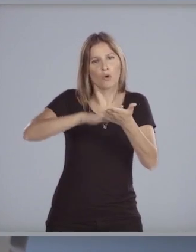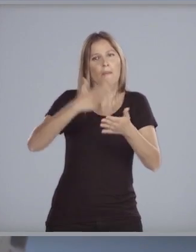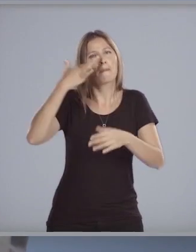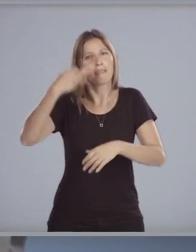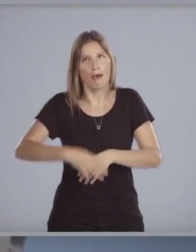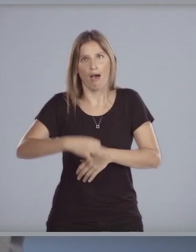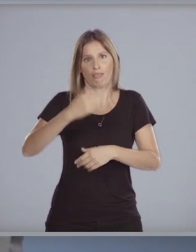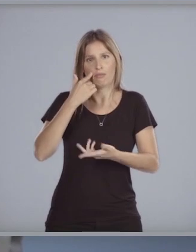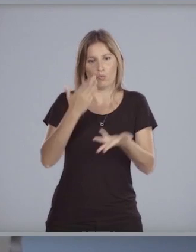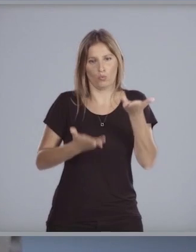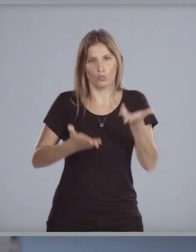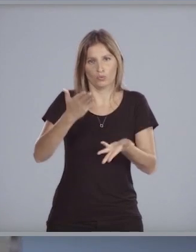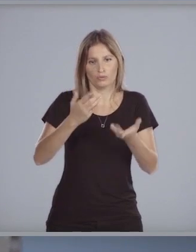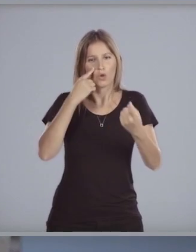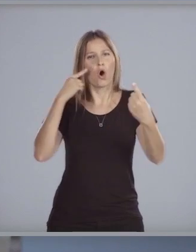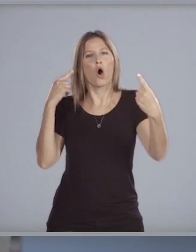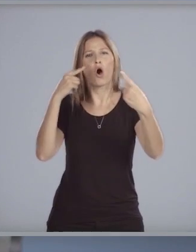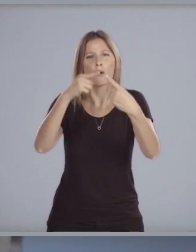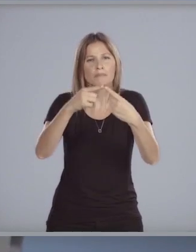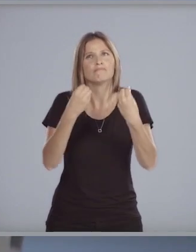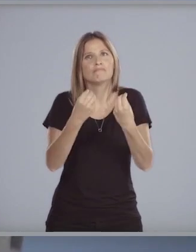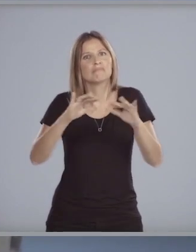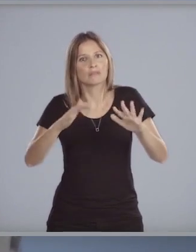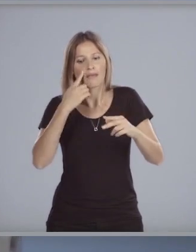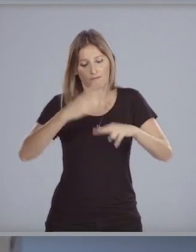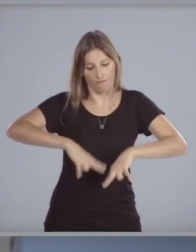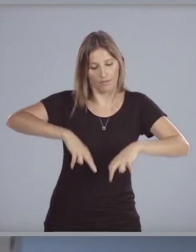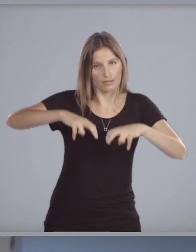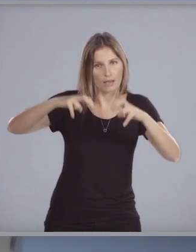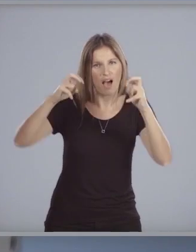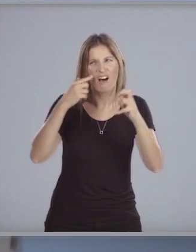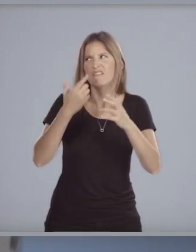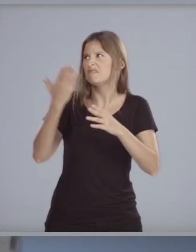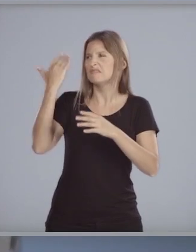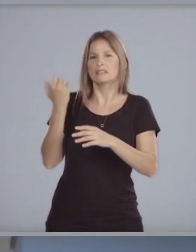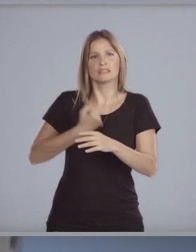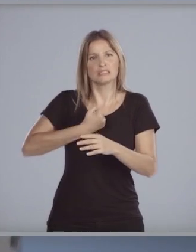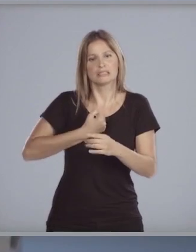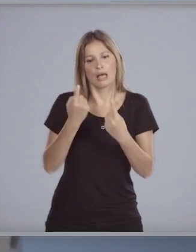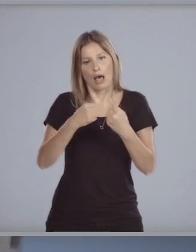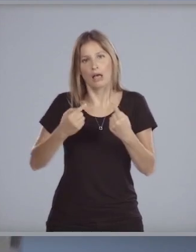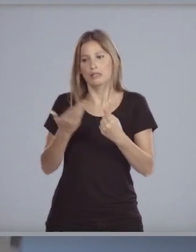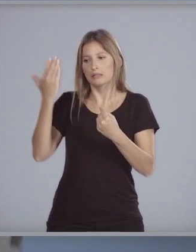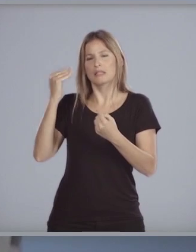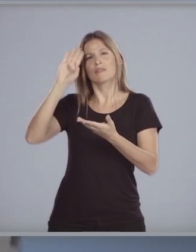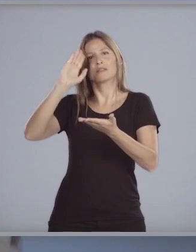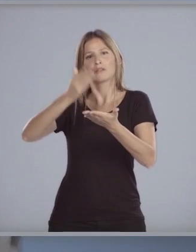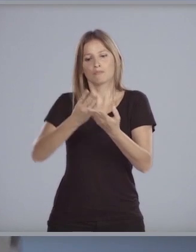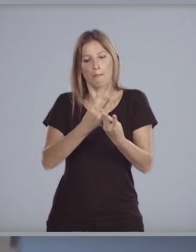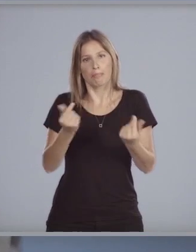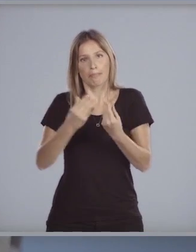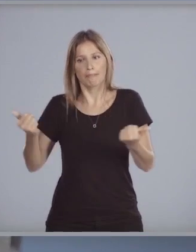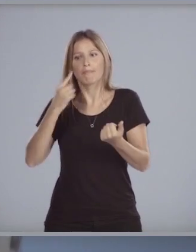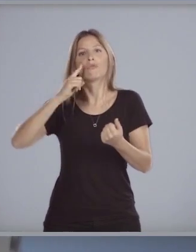cuyo cometido esencial será la investigación de los crímenes cometidos en el marco de la dictadura.